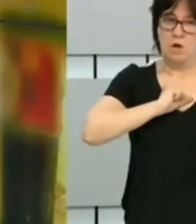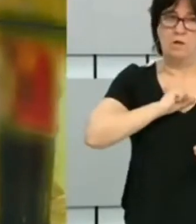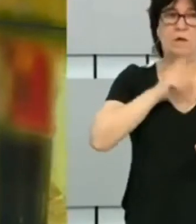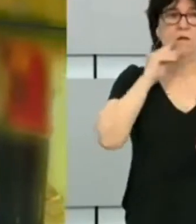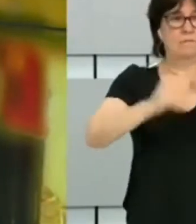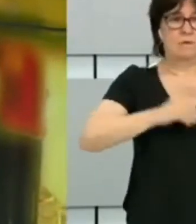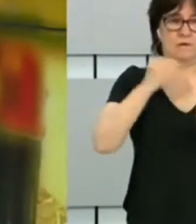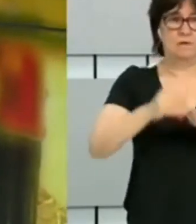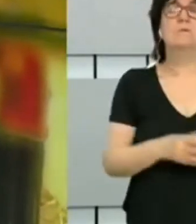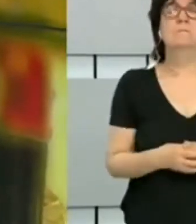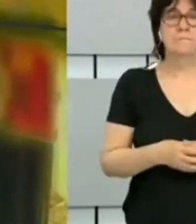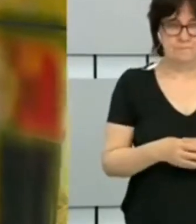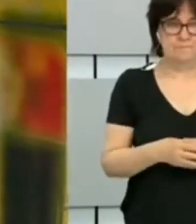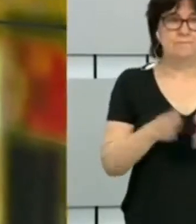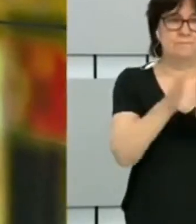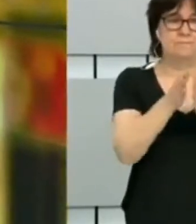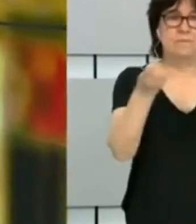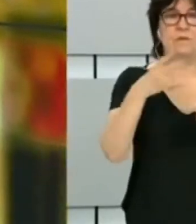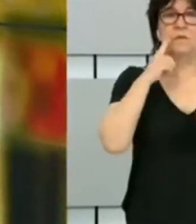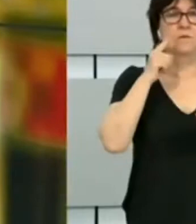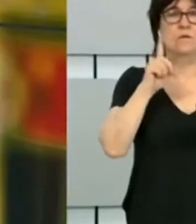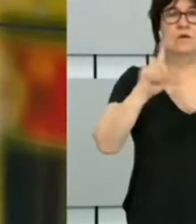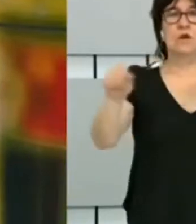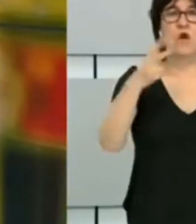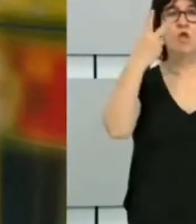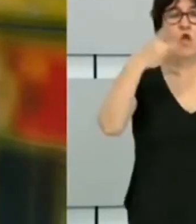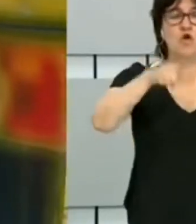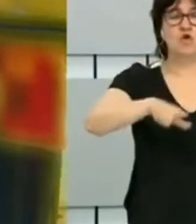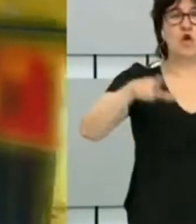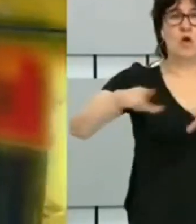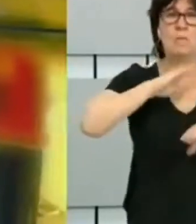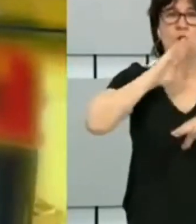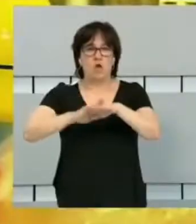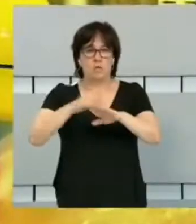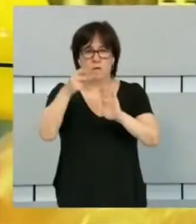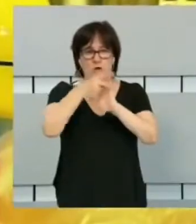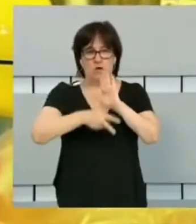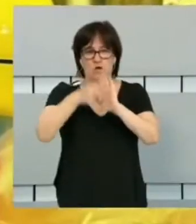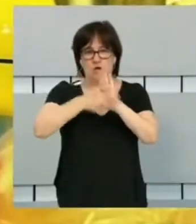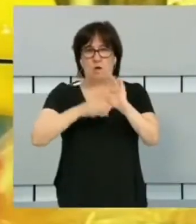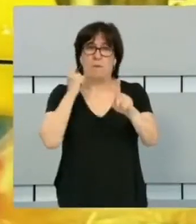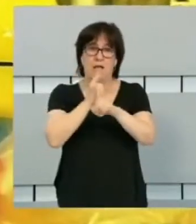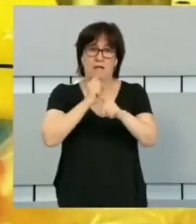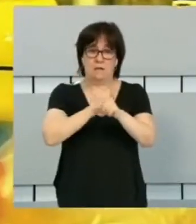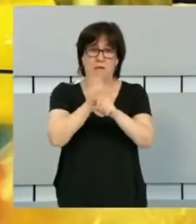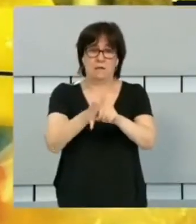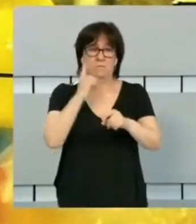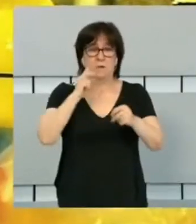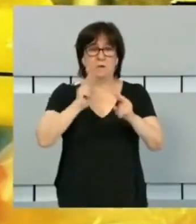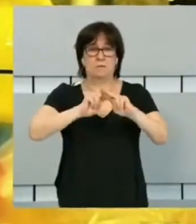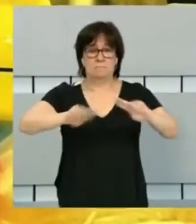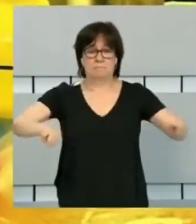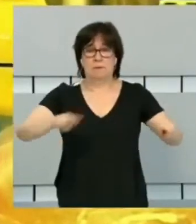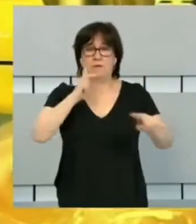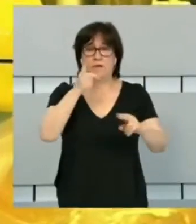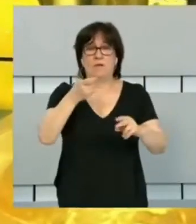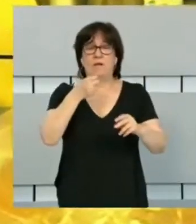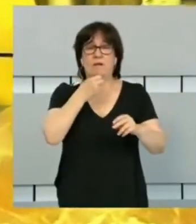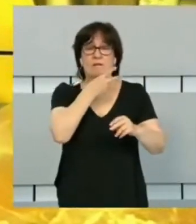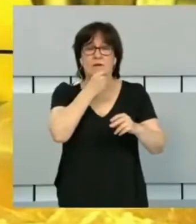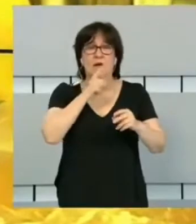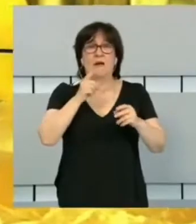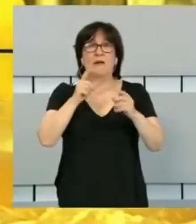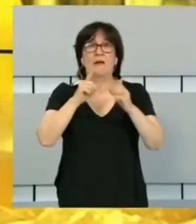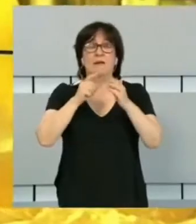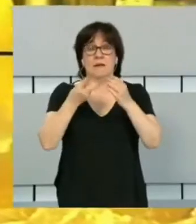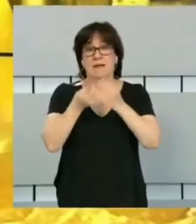De actuar, Nur. Han desalojado dos locales por incumplir las medidas anti-Covid y han precintado un bar por tener la salida de